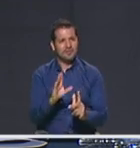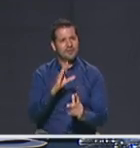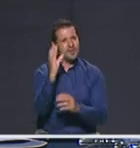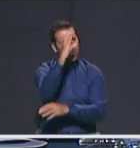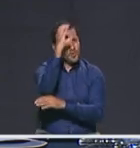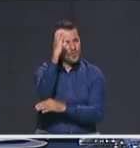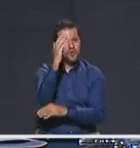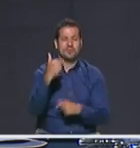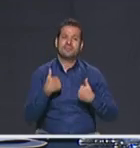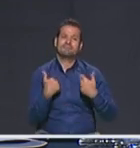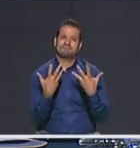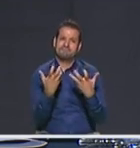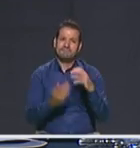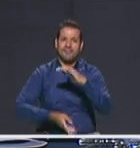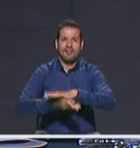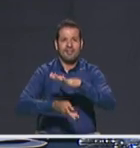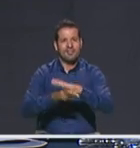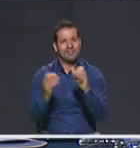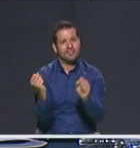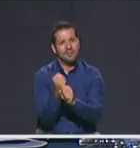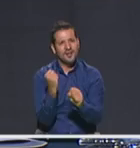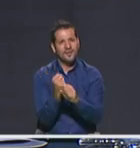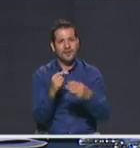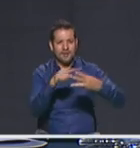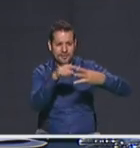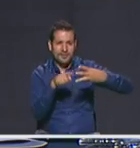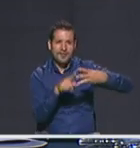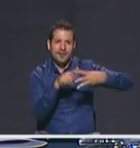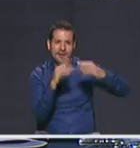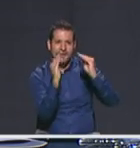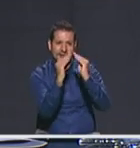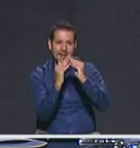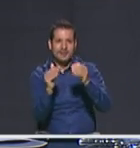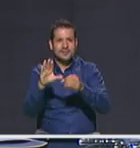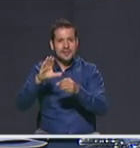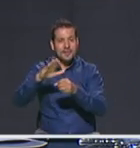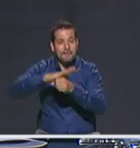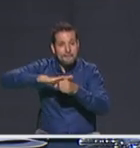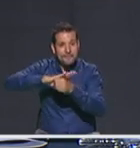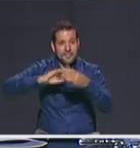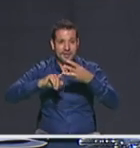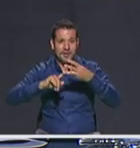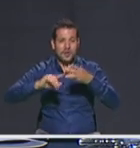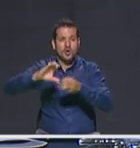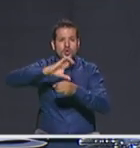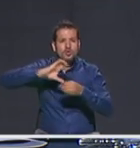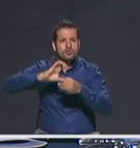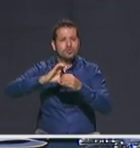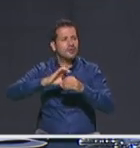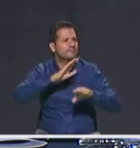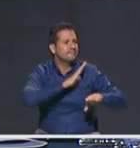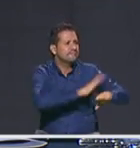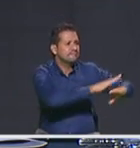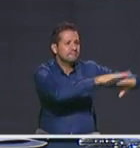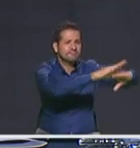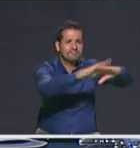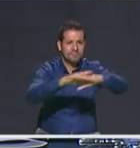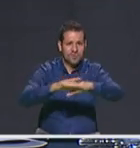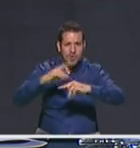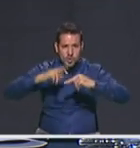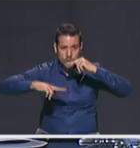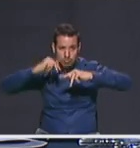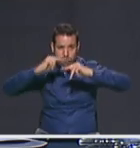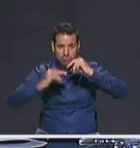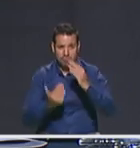Espero trabajar en esta ciudad desde tres escalas, casa, barrio y ciudad y convocar a toda la ciudadanía a construir un nuevo